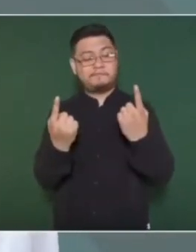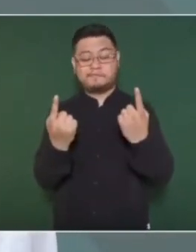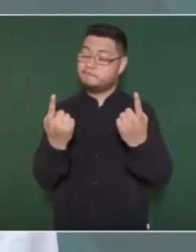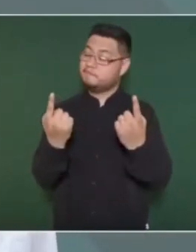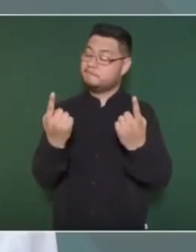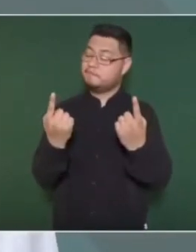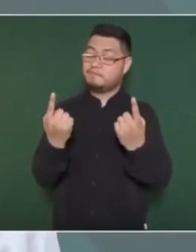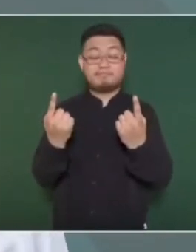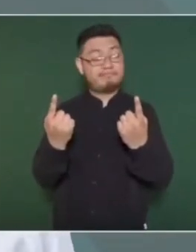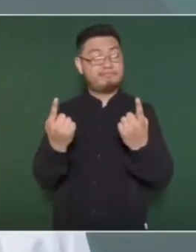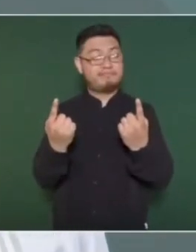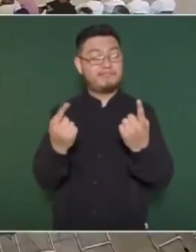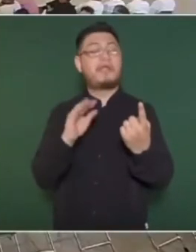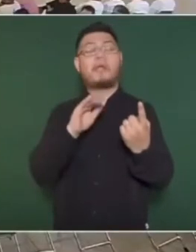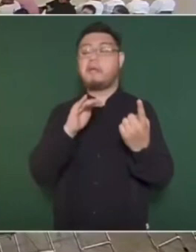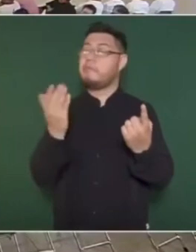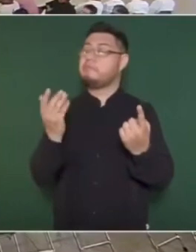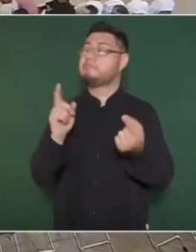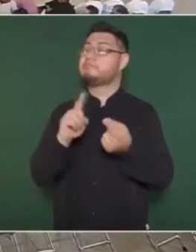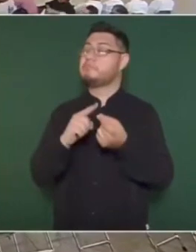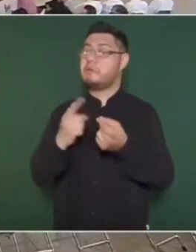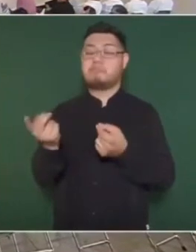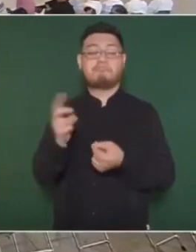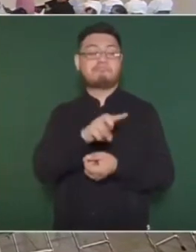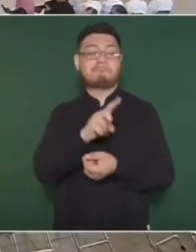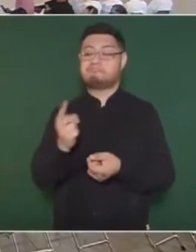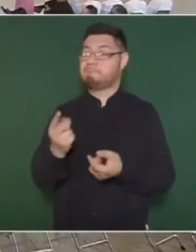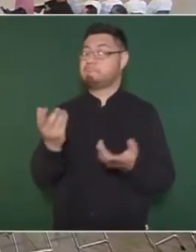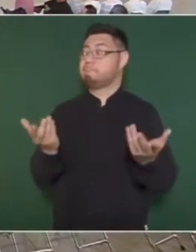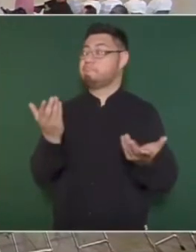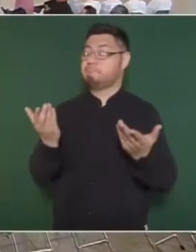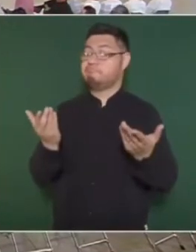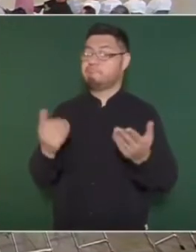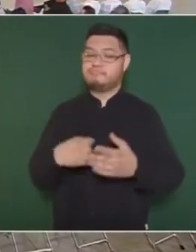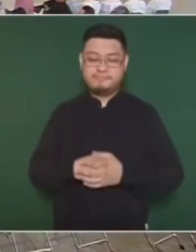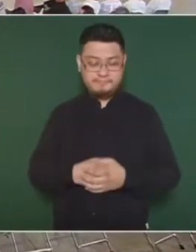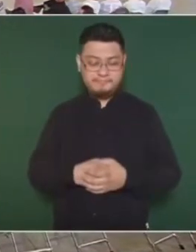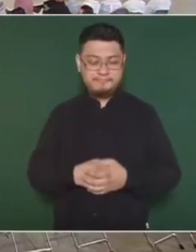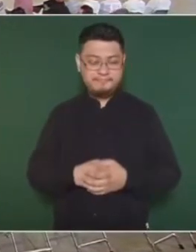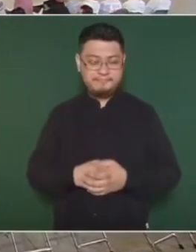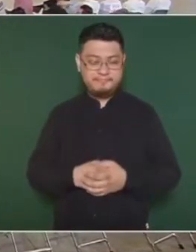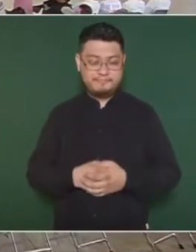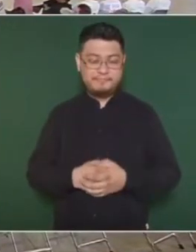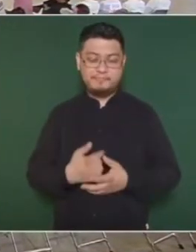A ver, ¿quién habla primero? Este, les dije.